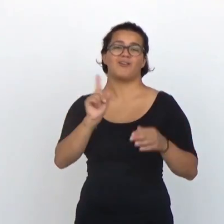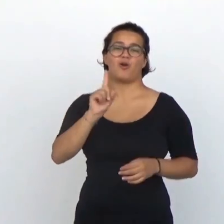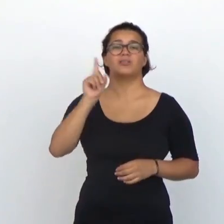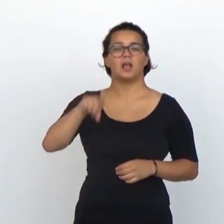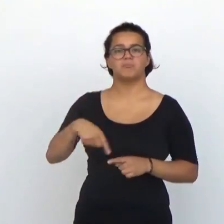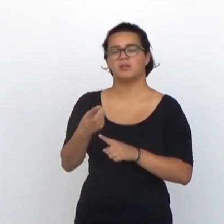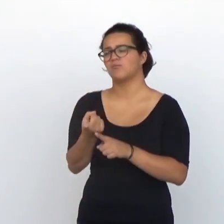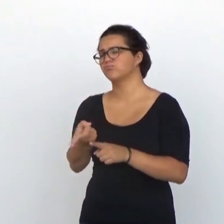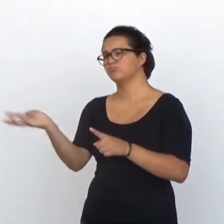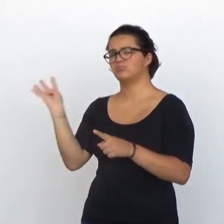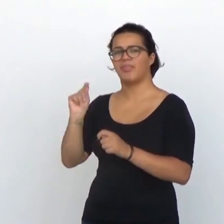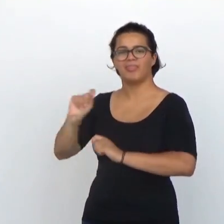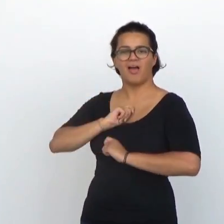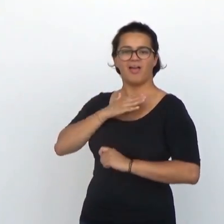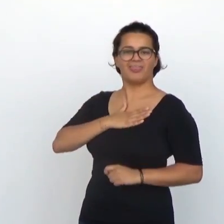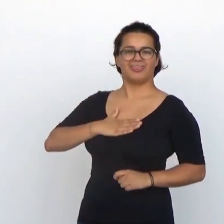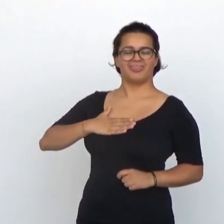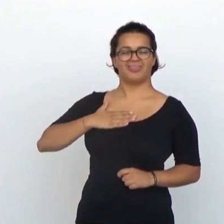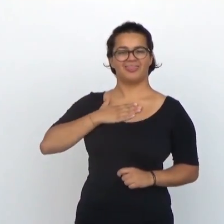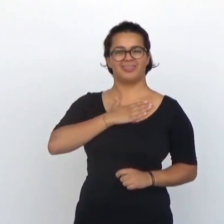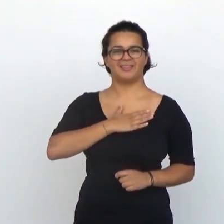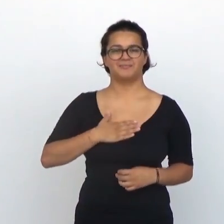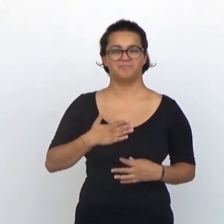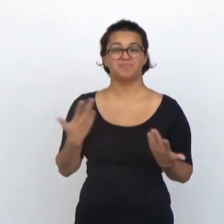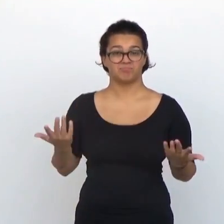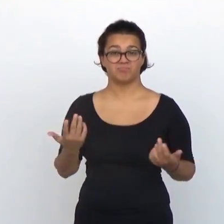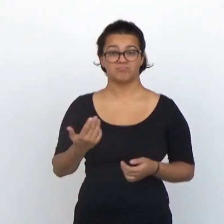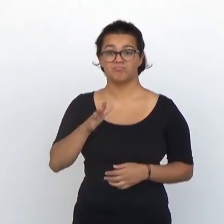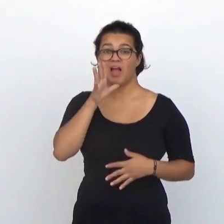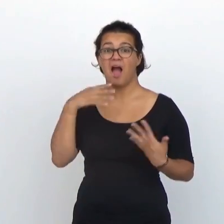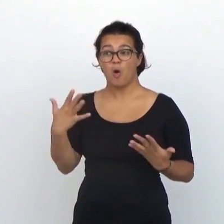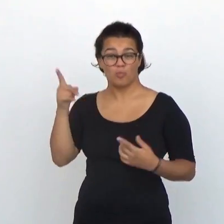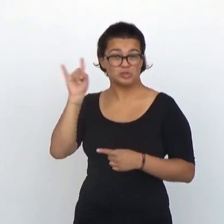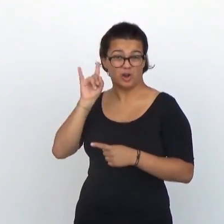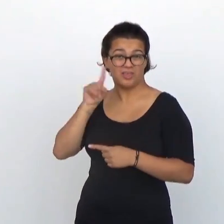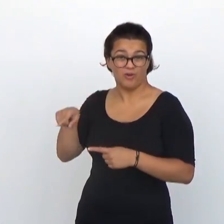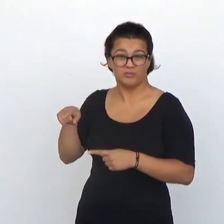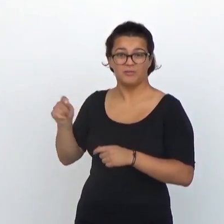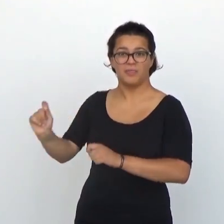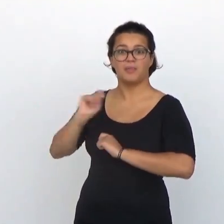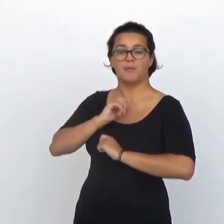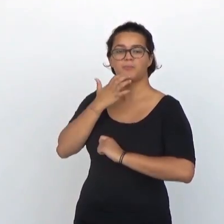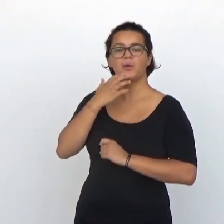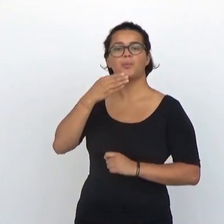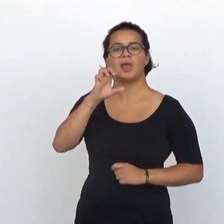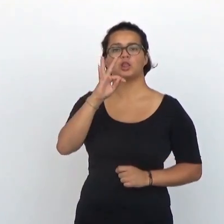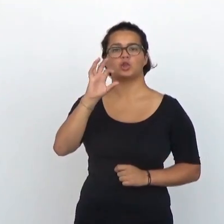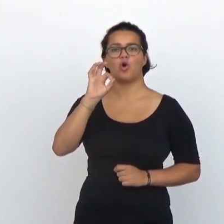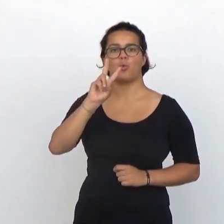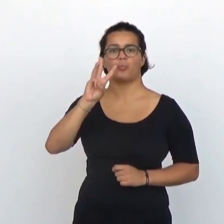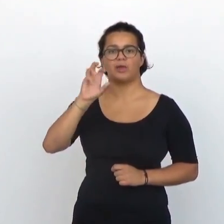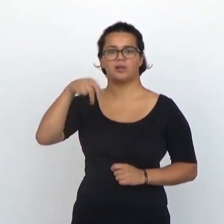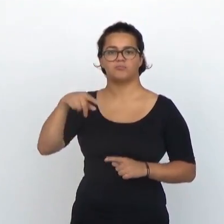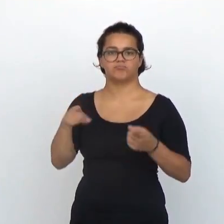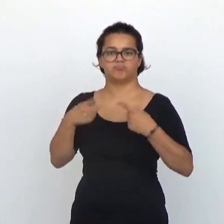comunicarse sino también en una inagotable fuente de experiencias placenteras. Así es como cualquiera de nosotros oye una